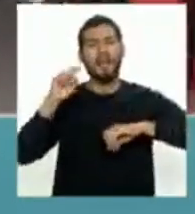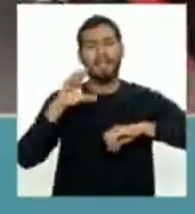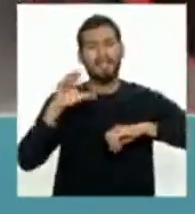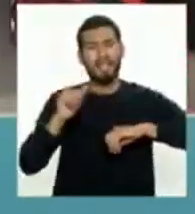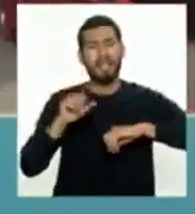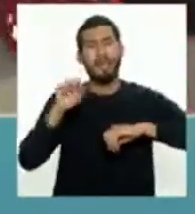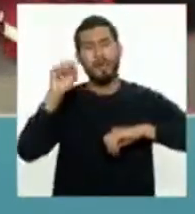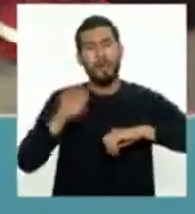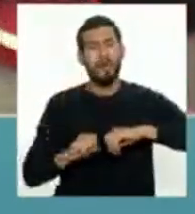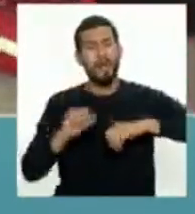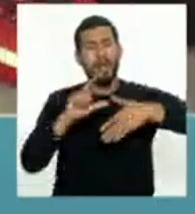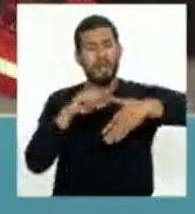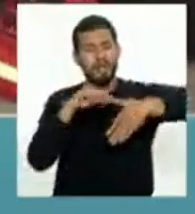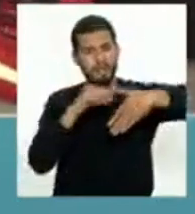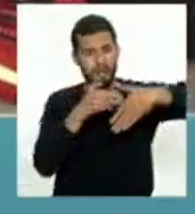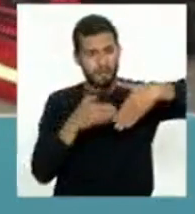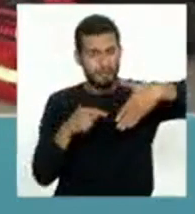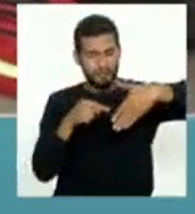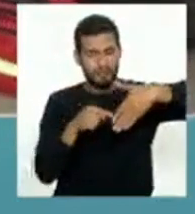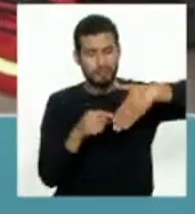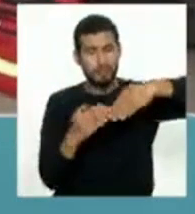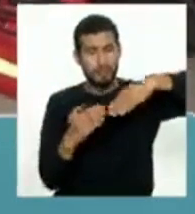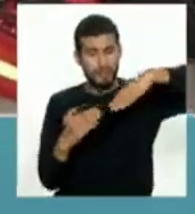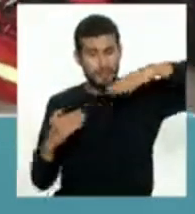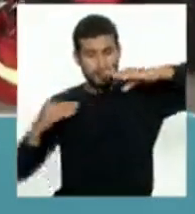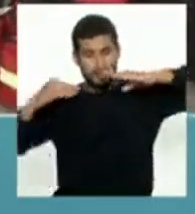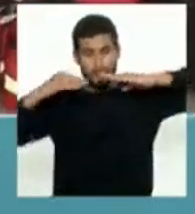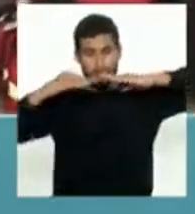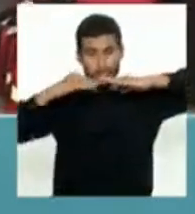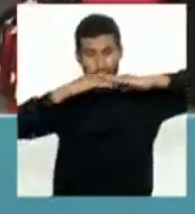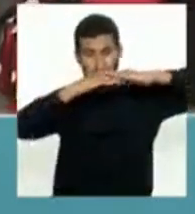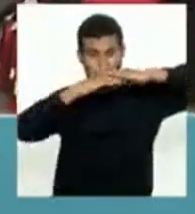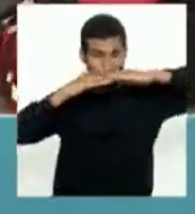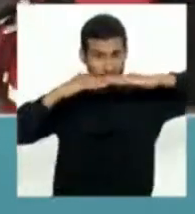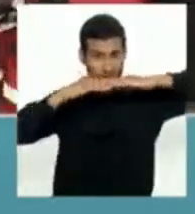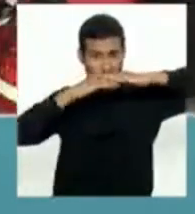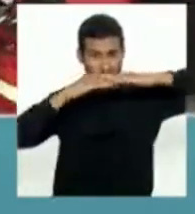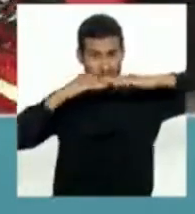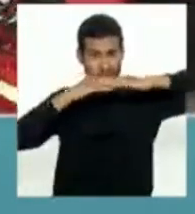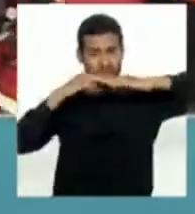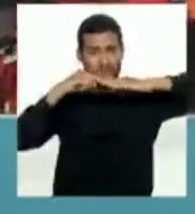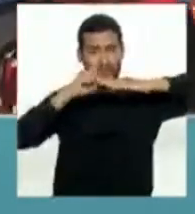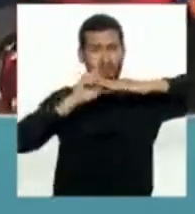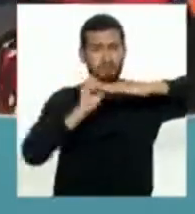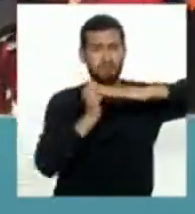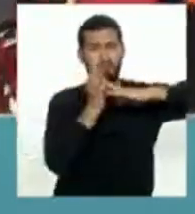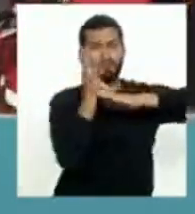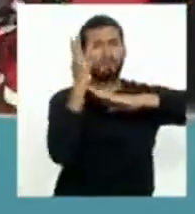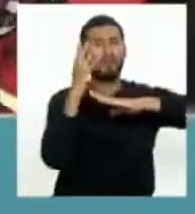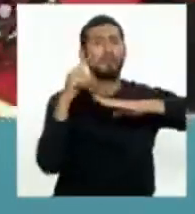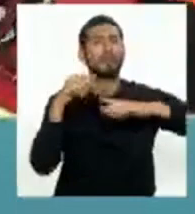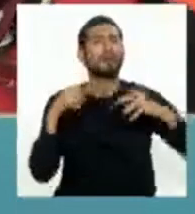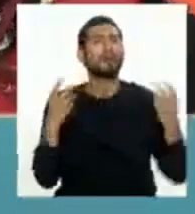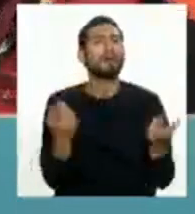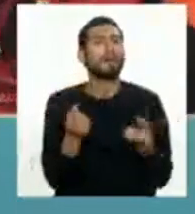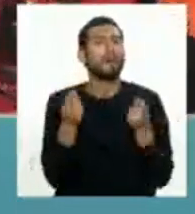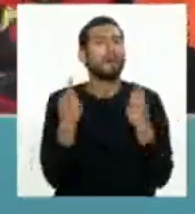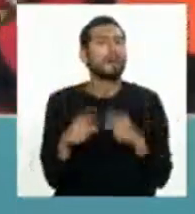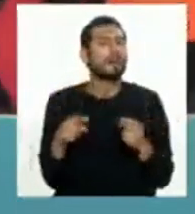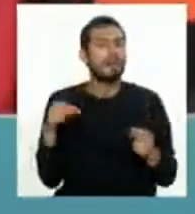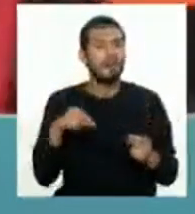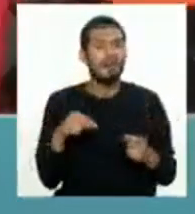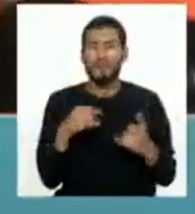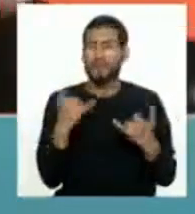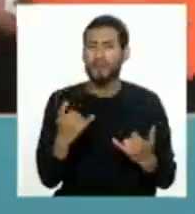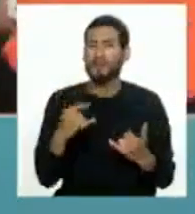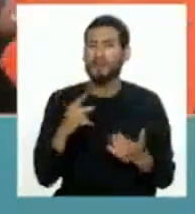por un efecto de subducción friccionan ambas placas y liberan energía. ¿Cuál es la alarma que tenemos